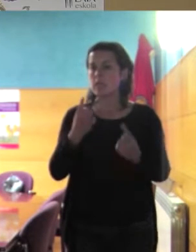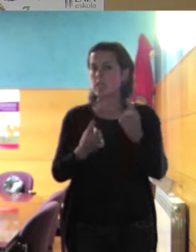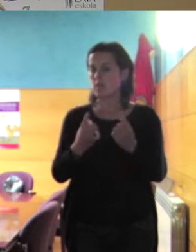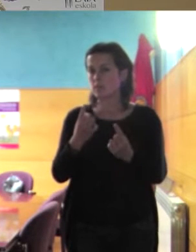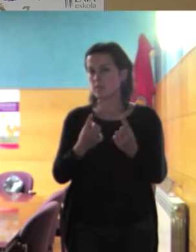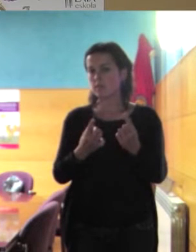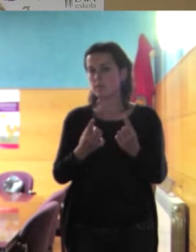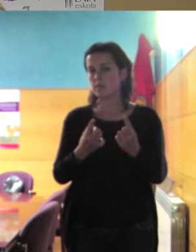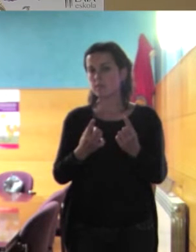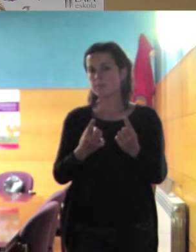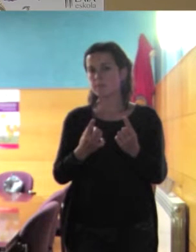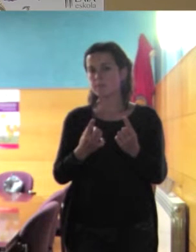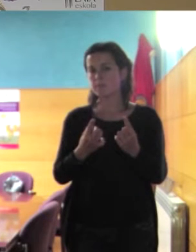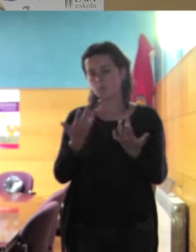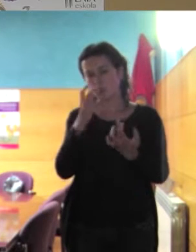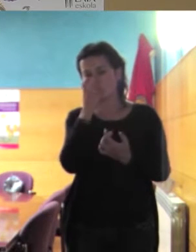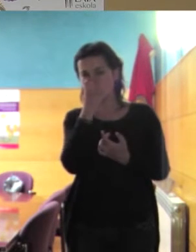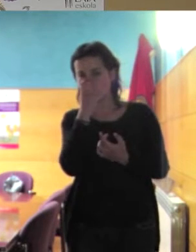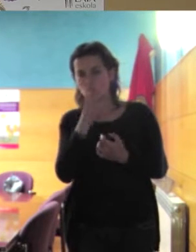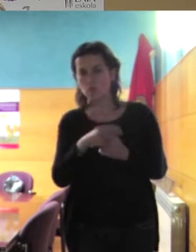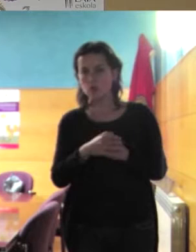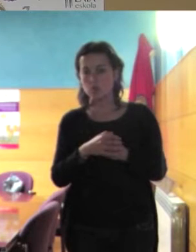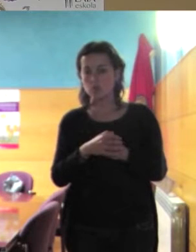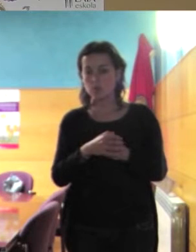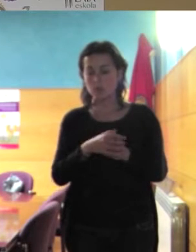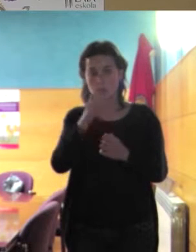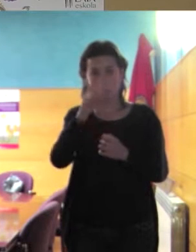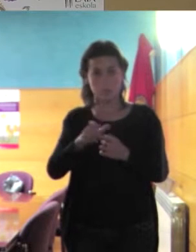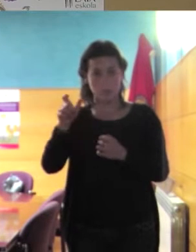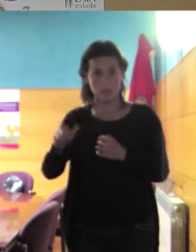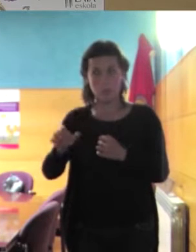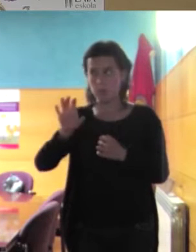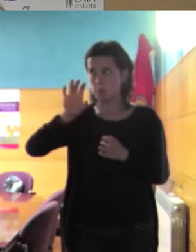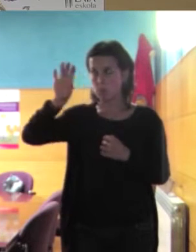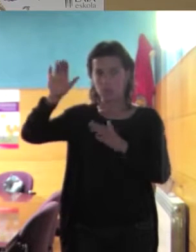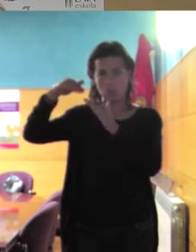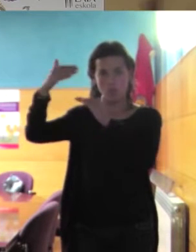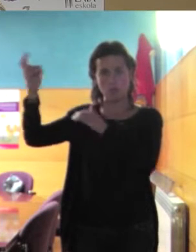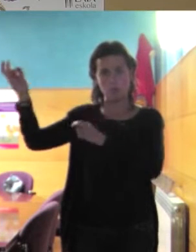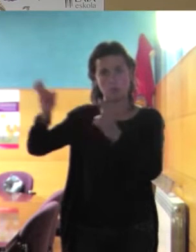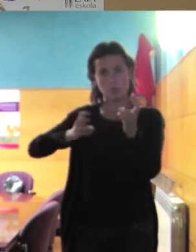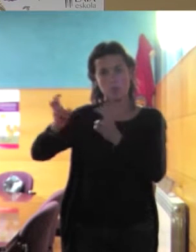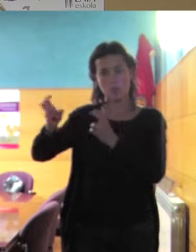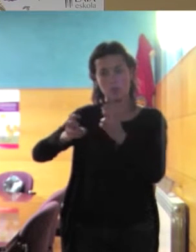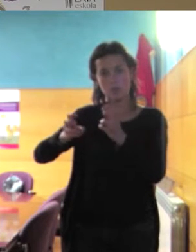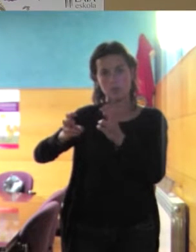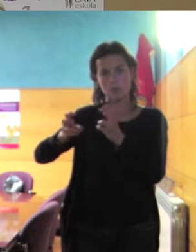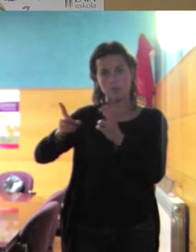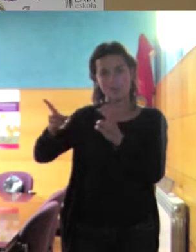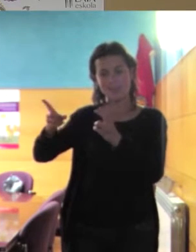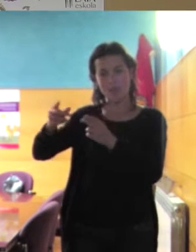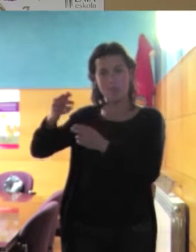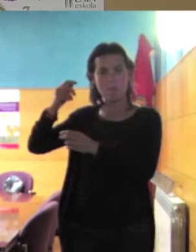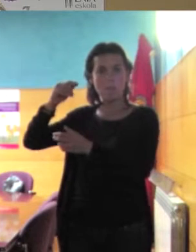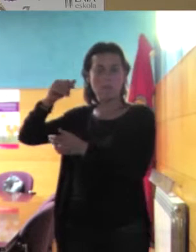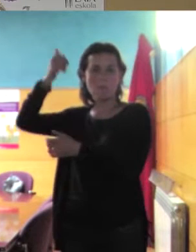es que claro las personas que han venido de otros países no dejaron allí su patriarcado lo traen con ellas